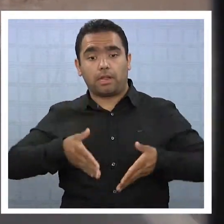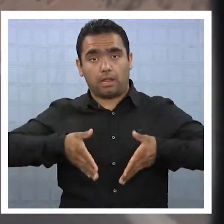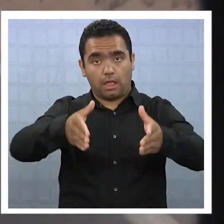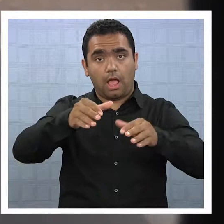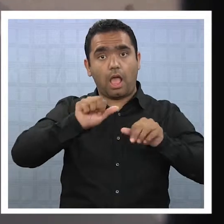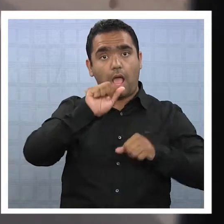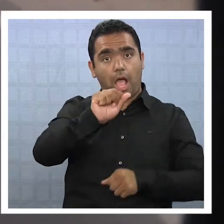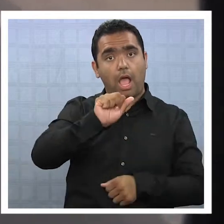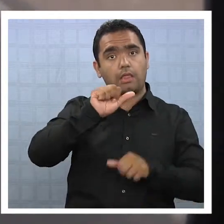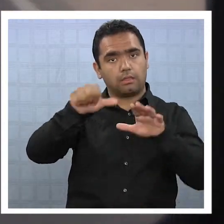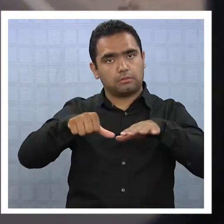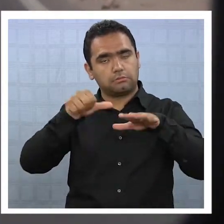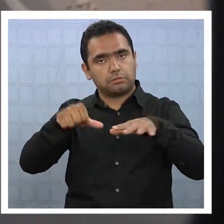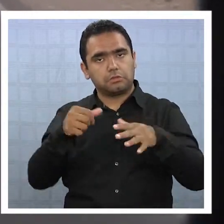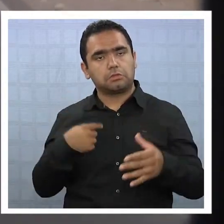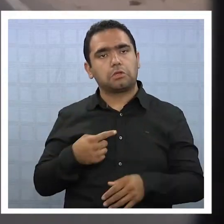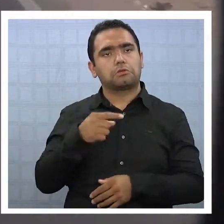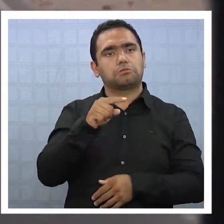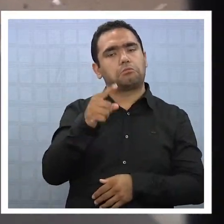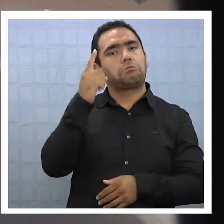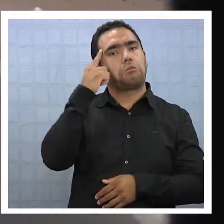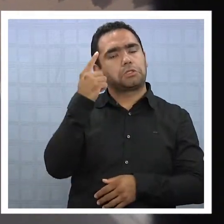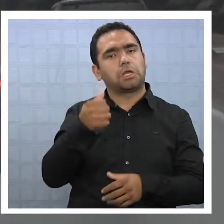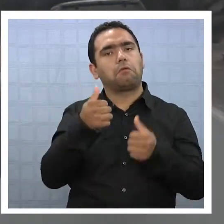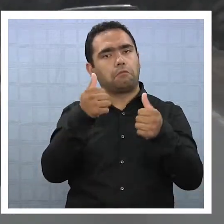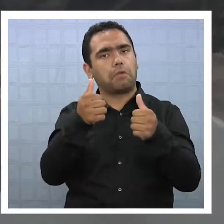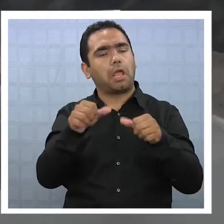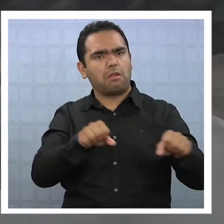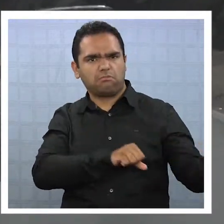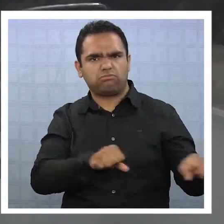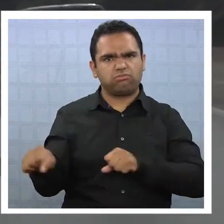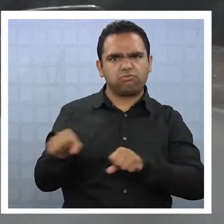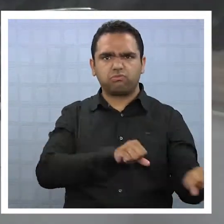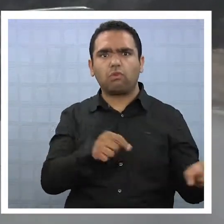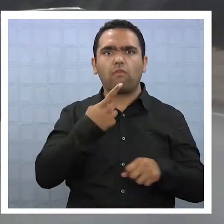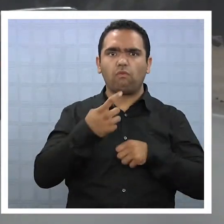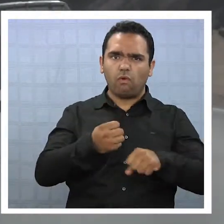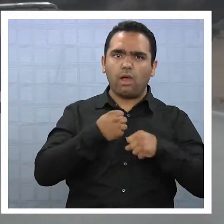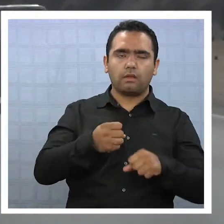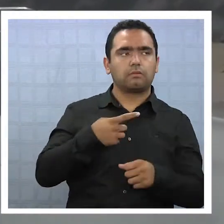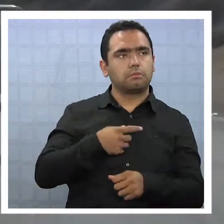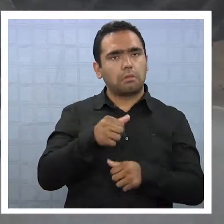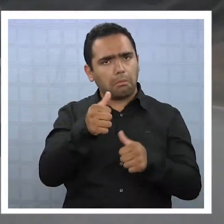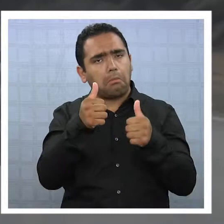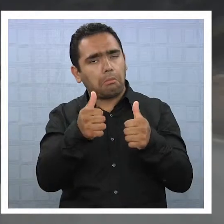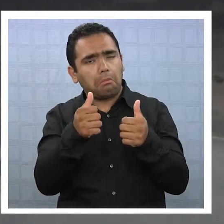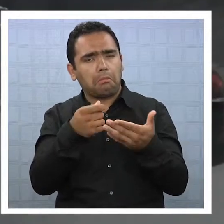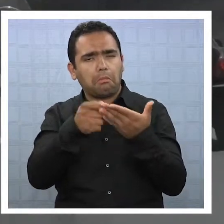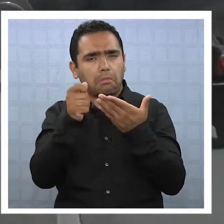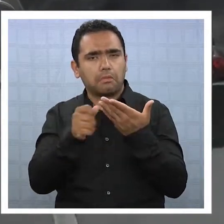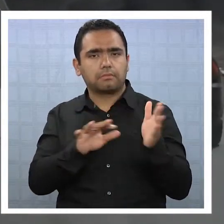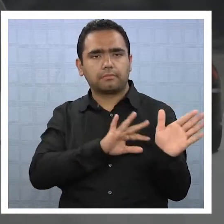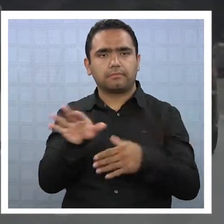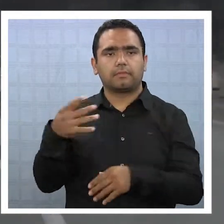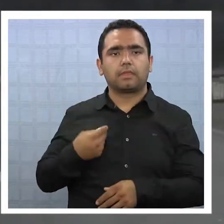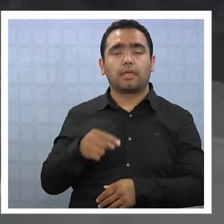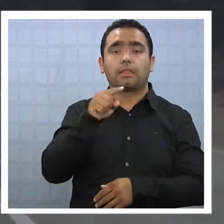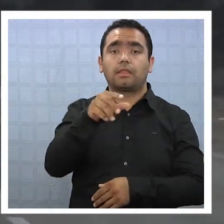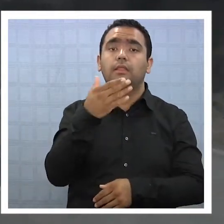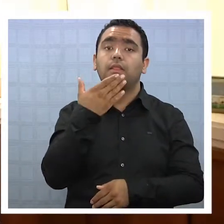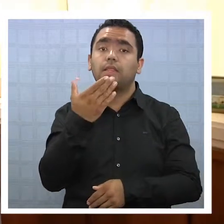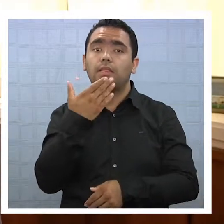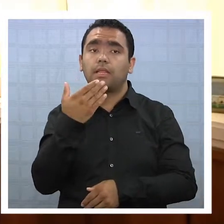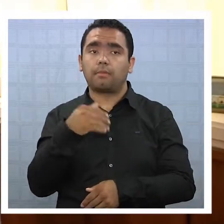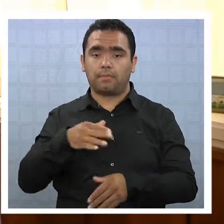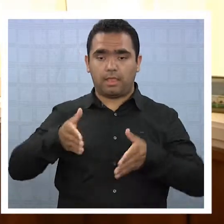comportó bien frente a las expectativas. Este tipo de muro de chocret reforzado